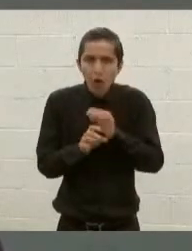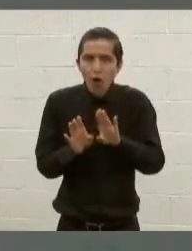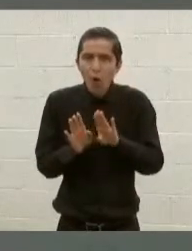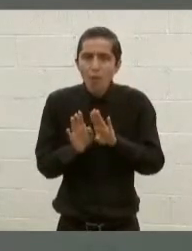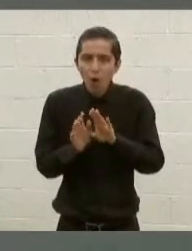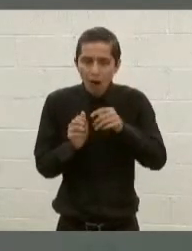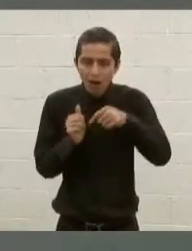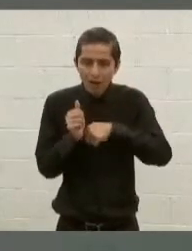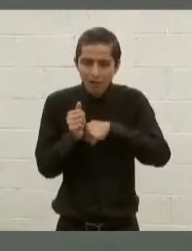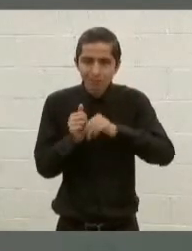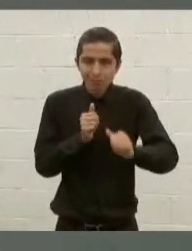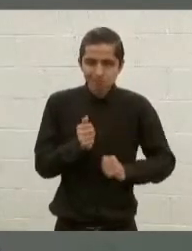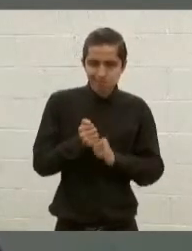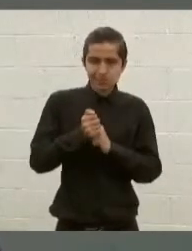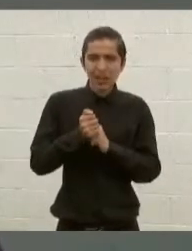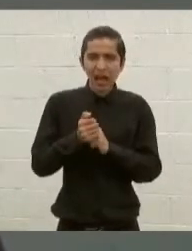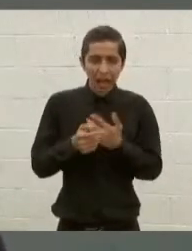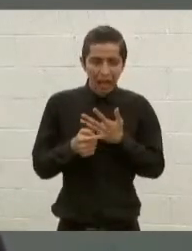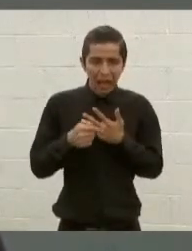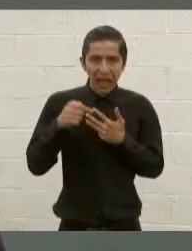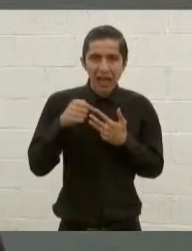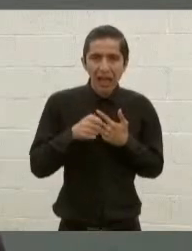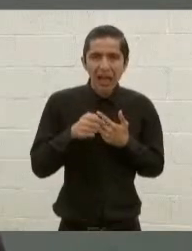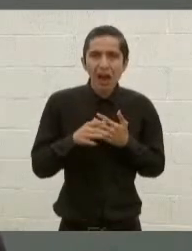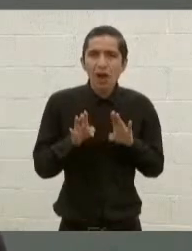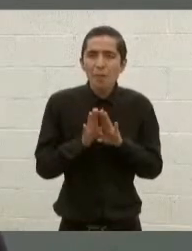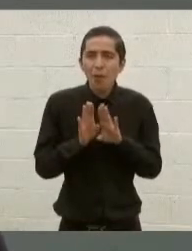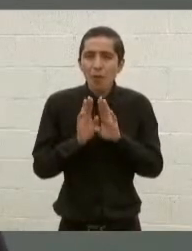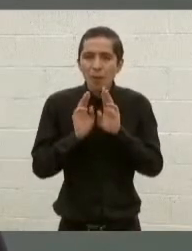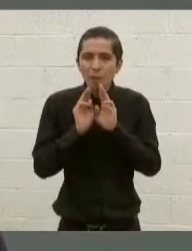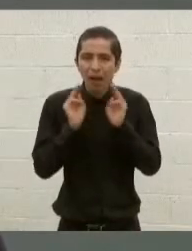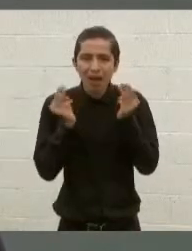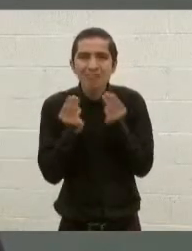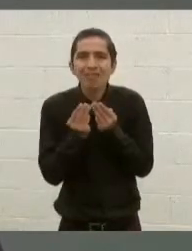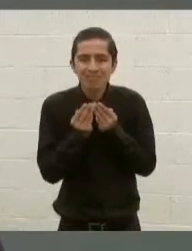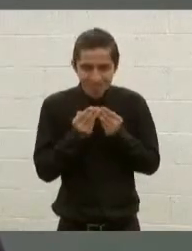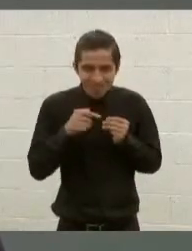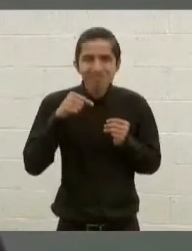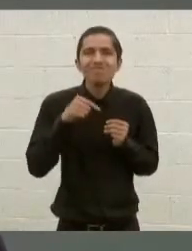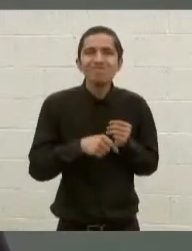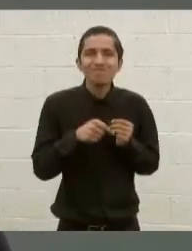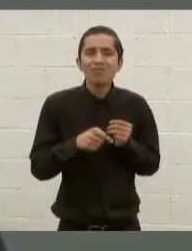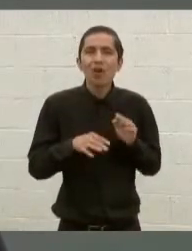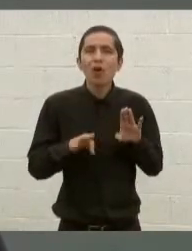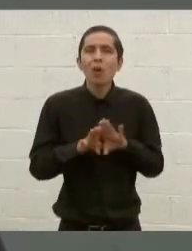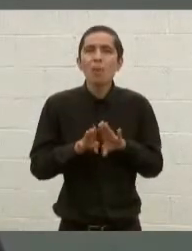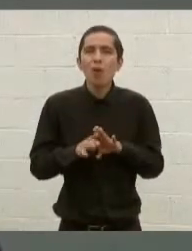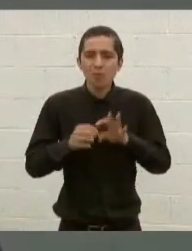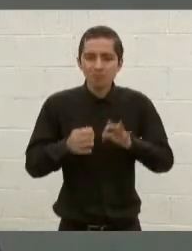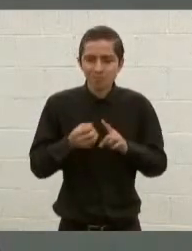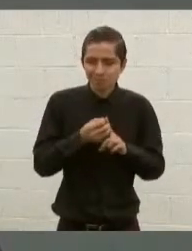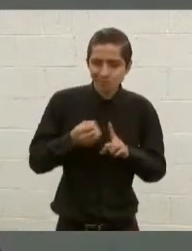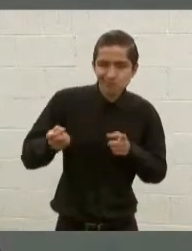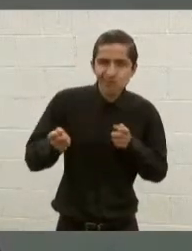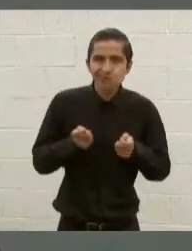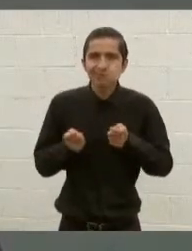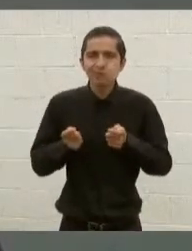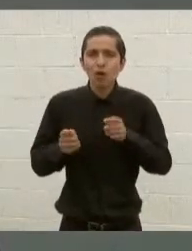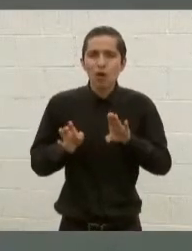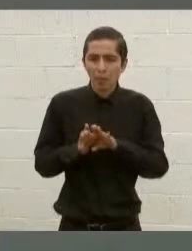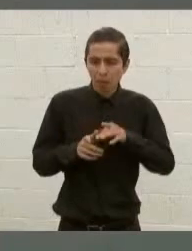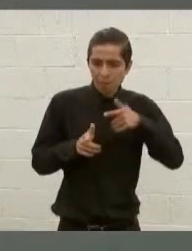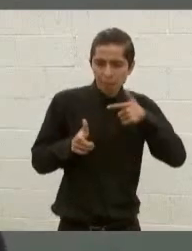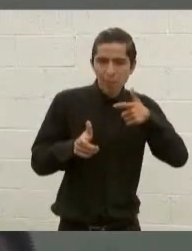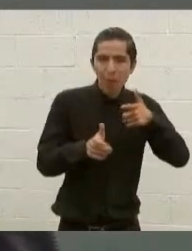atentado, se encuentra una organización criminal consolidada, consolidada, dado el poder de